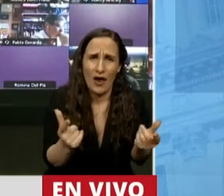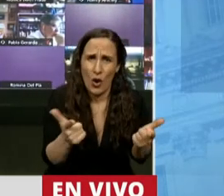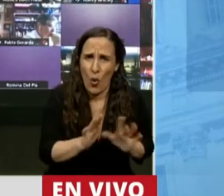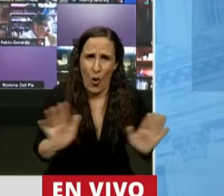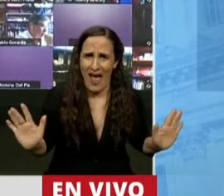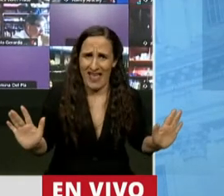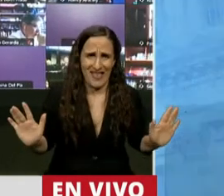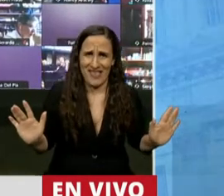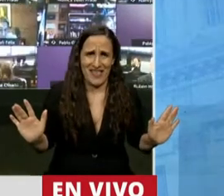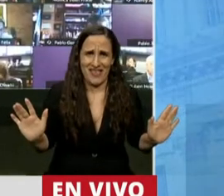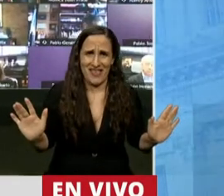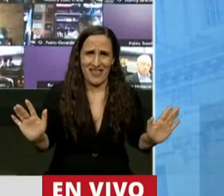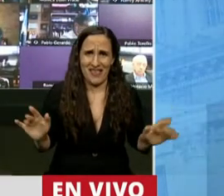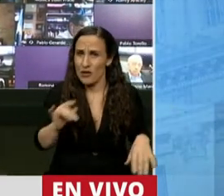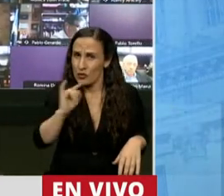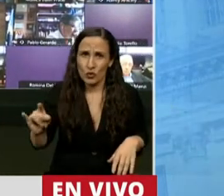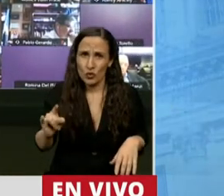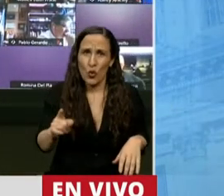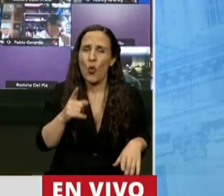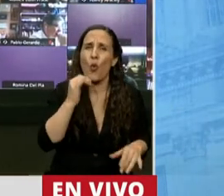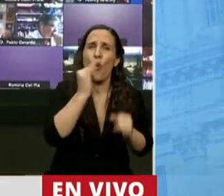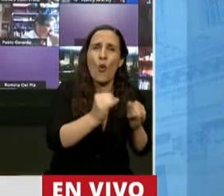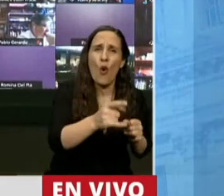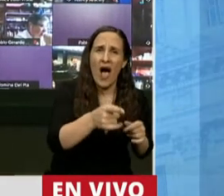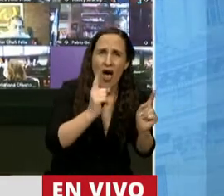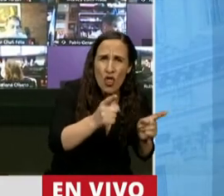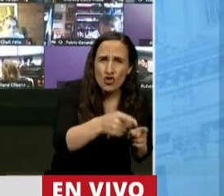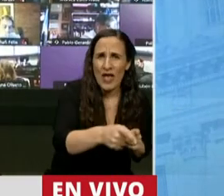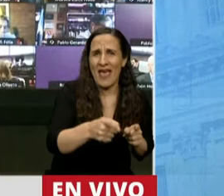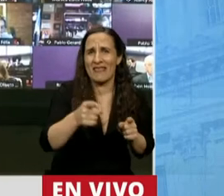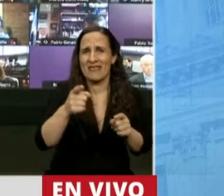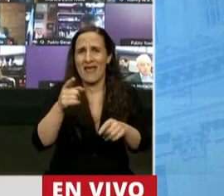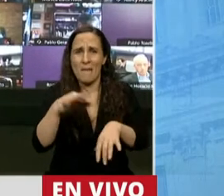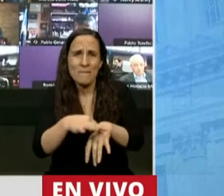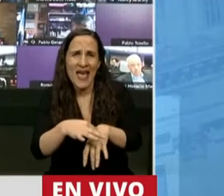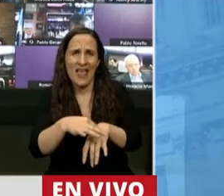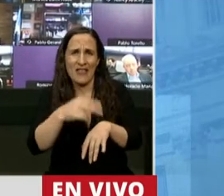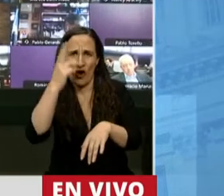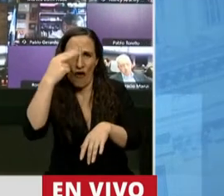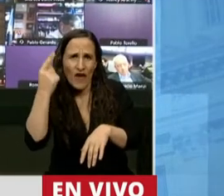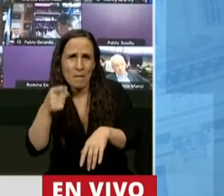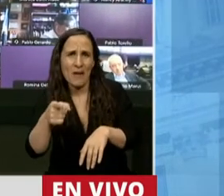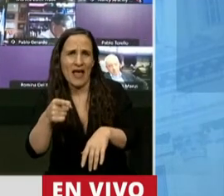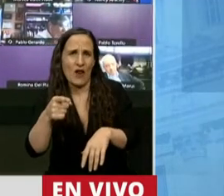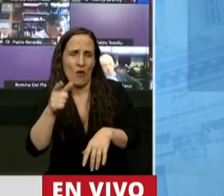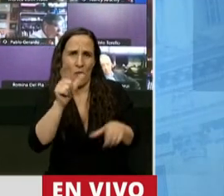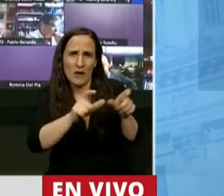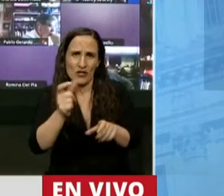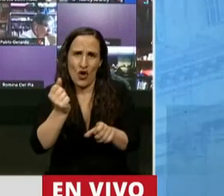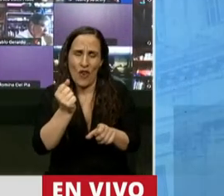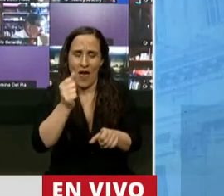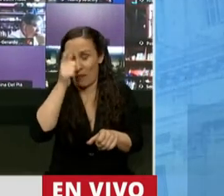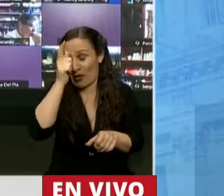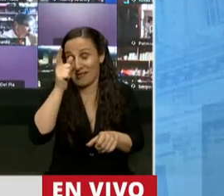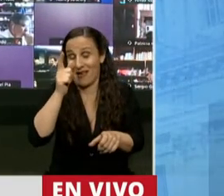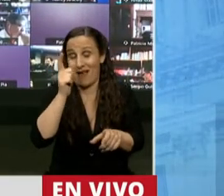Explíquenle entonces a los docentes, a los médicos, a los enfermeros, a los policías de la ciudad, que